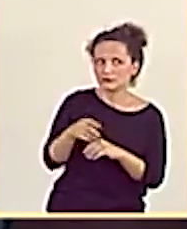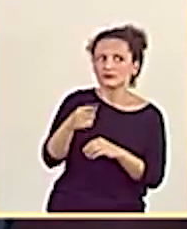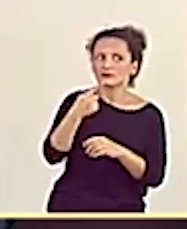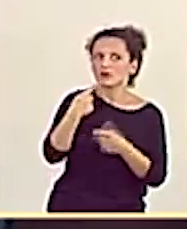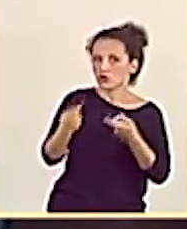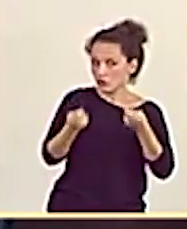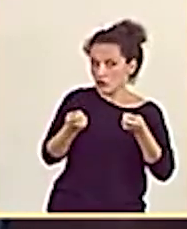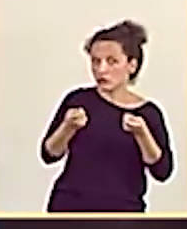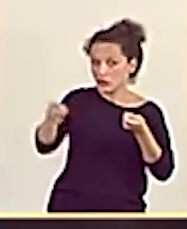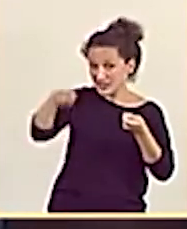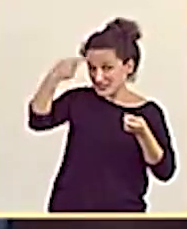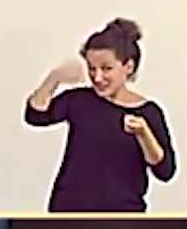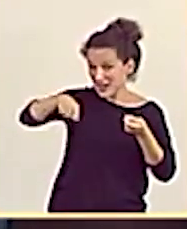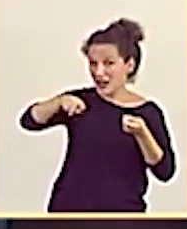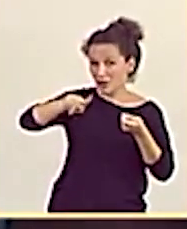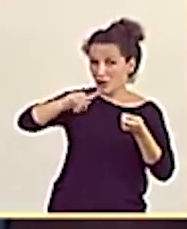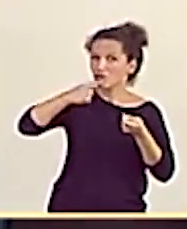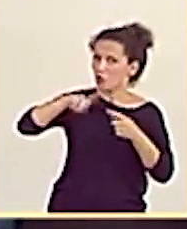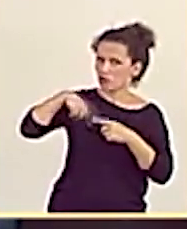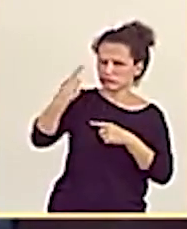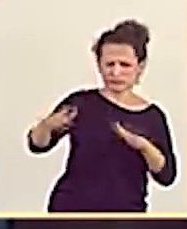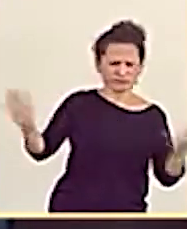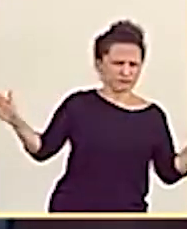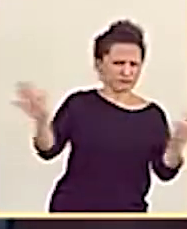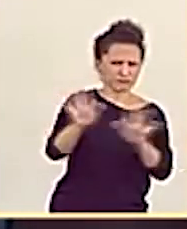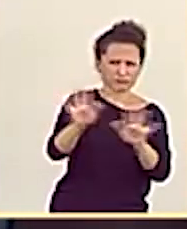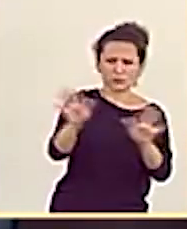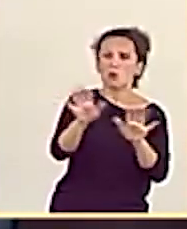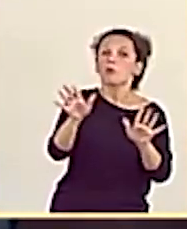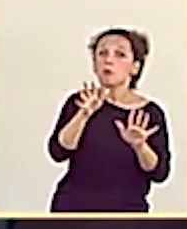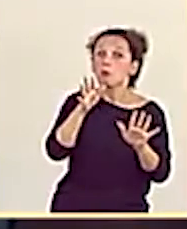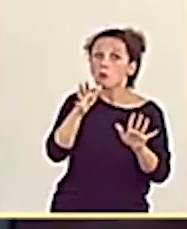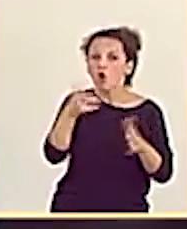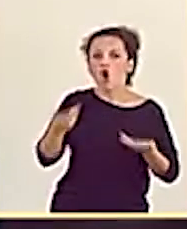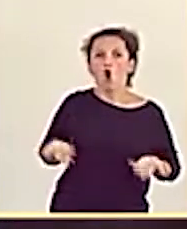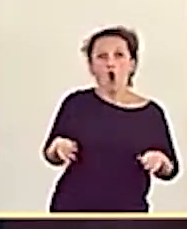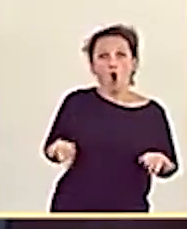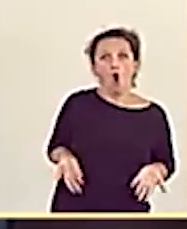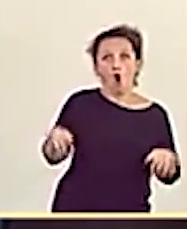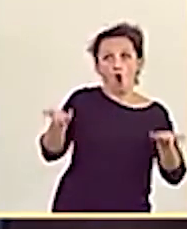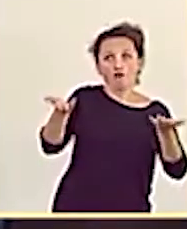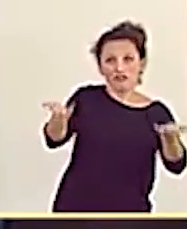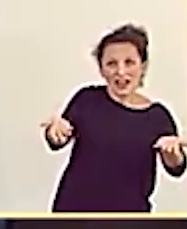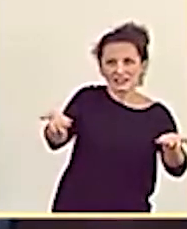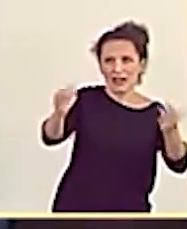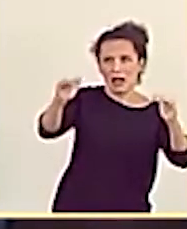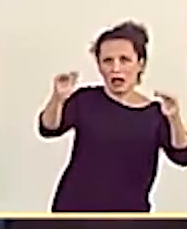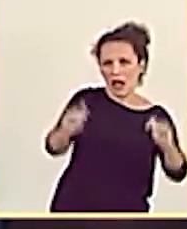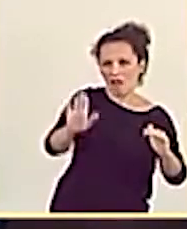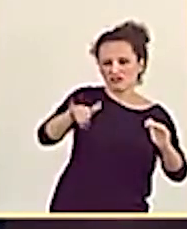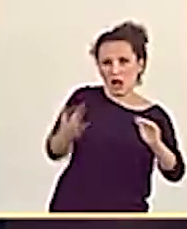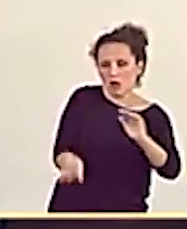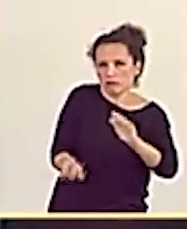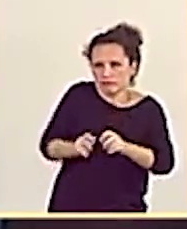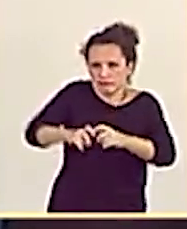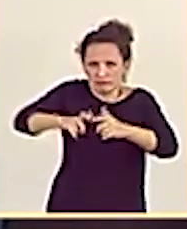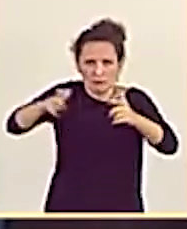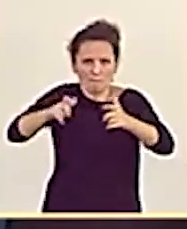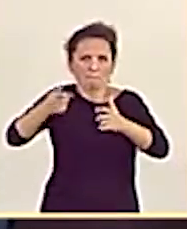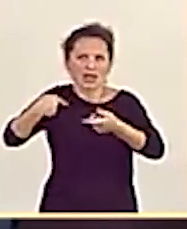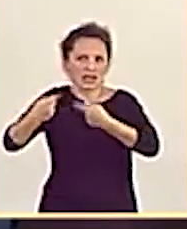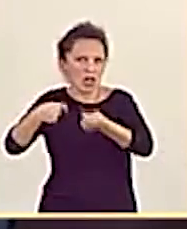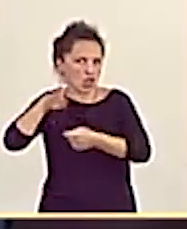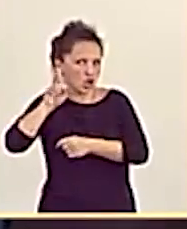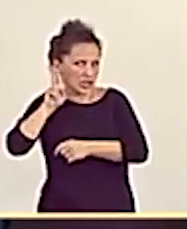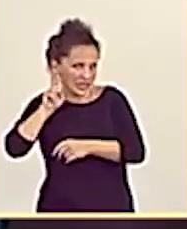conlleva la intervención en el precio del alquiler, aminoración de la oferta, propiciar el mercado negro, reducción de la obra nueva, así